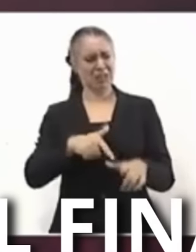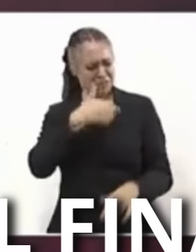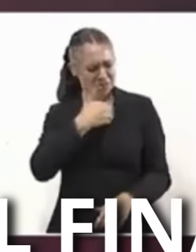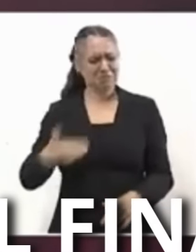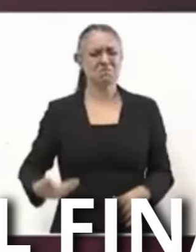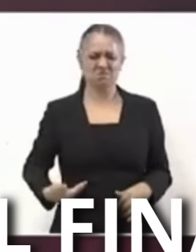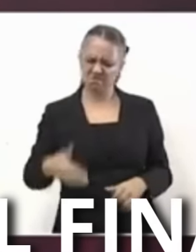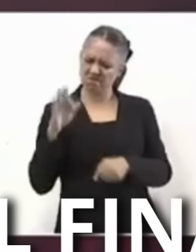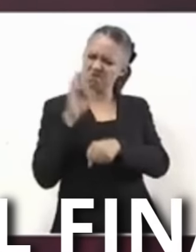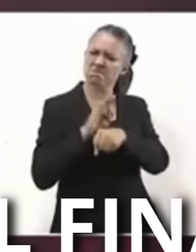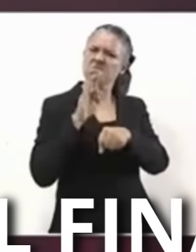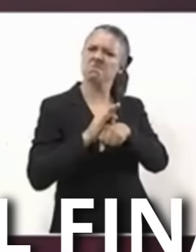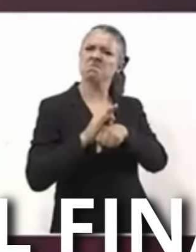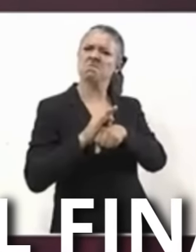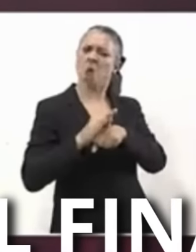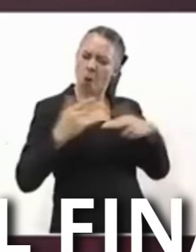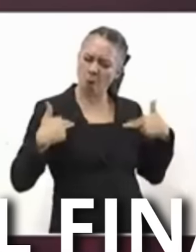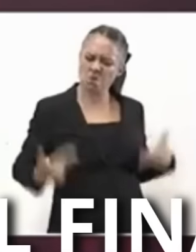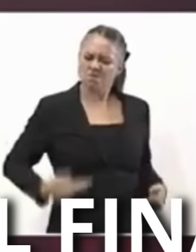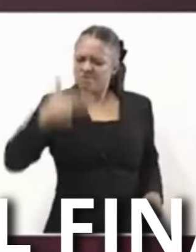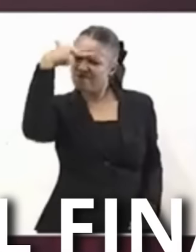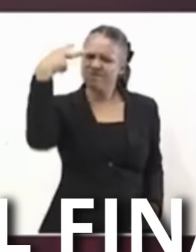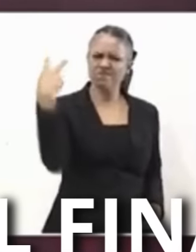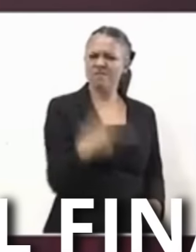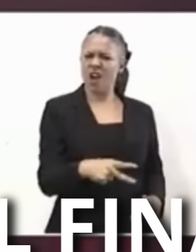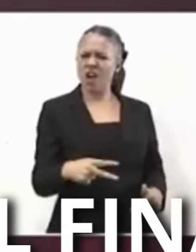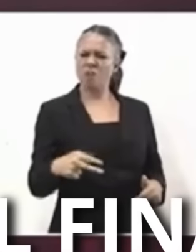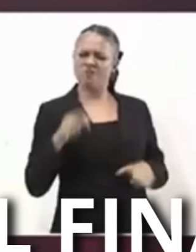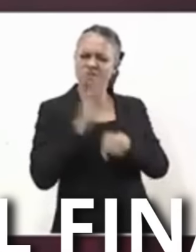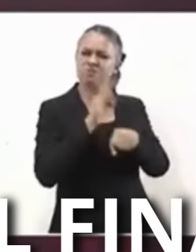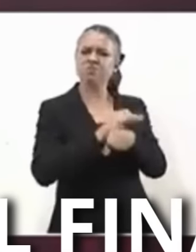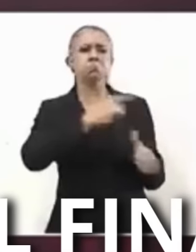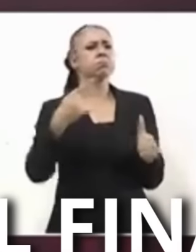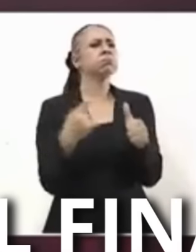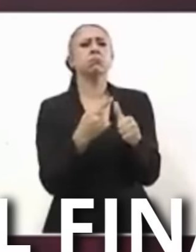mexicano Por el bien de todos Primero los pobres